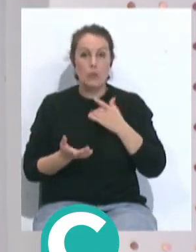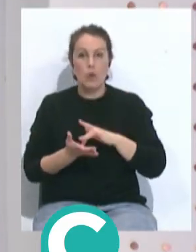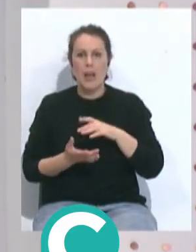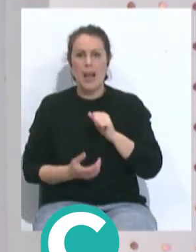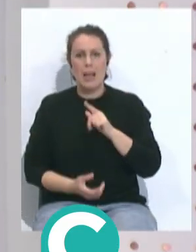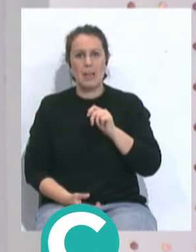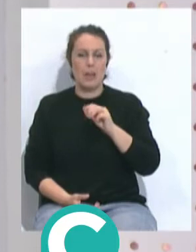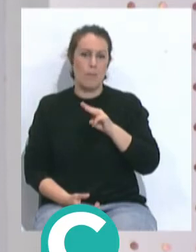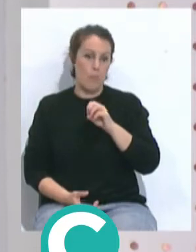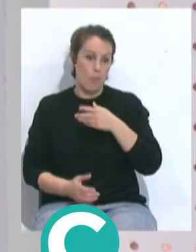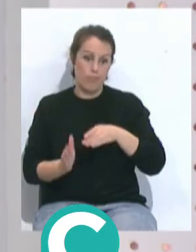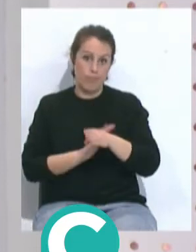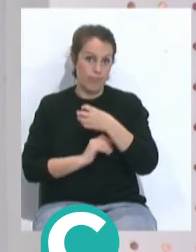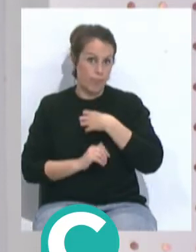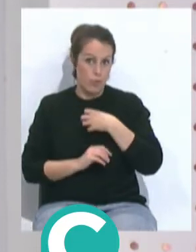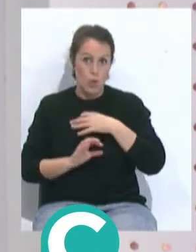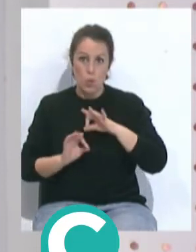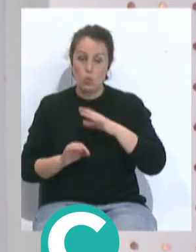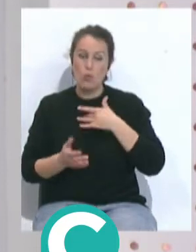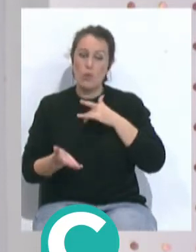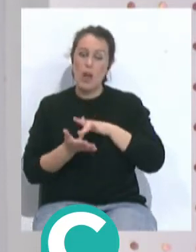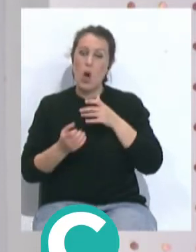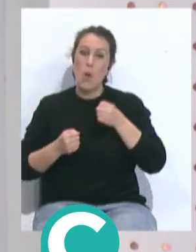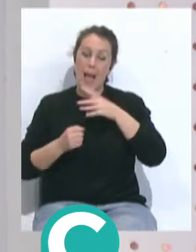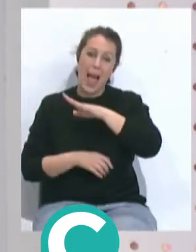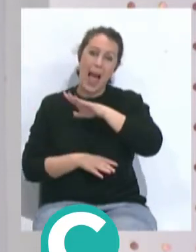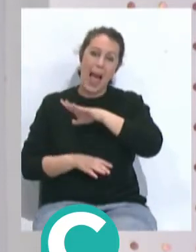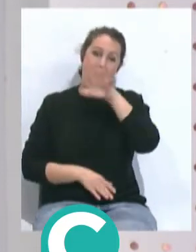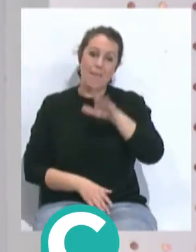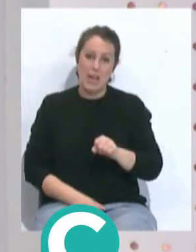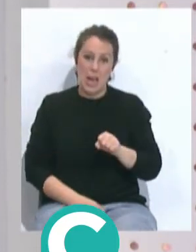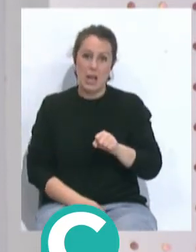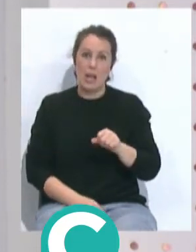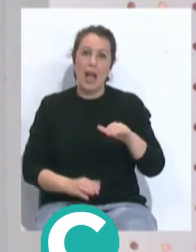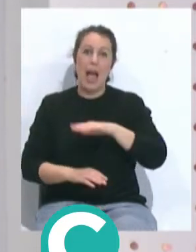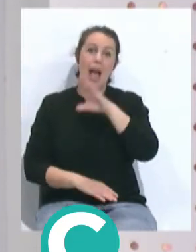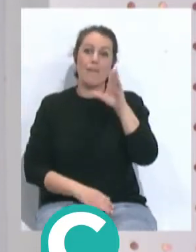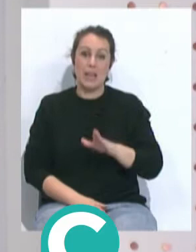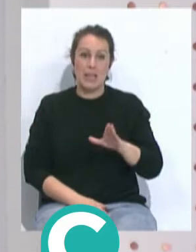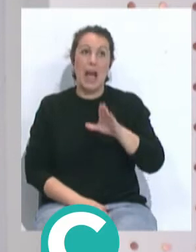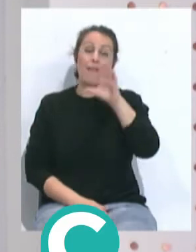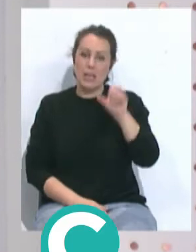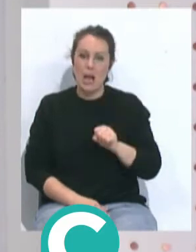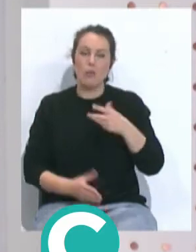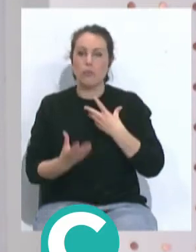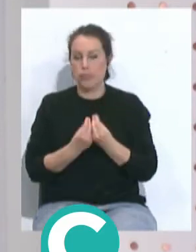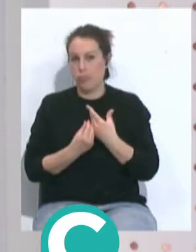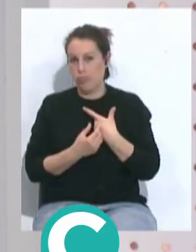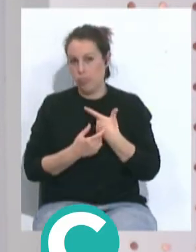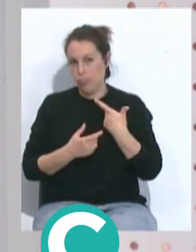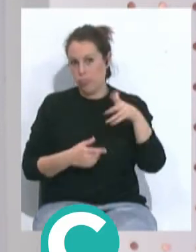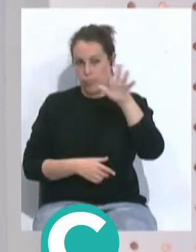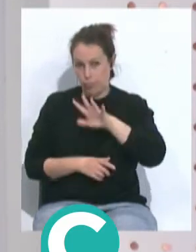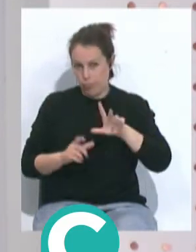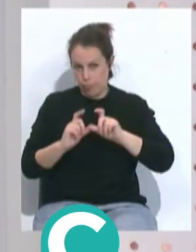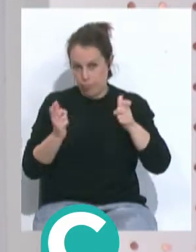a disposición, especialmente cuando estuvo participando en la Copa África con su combinado nacional y ahora la verdad es que Acapó está en